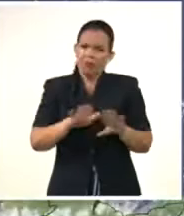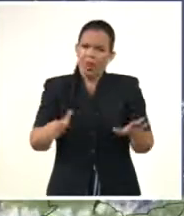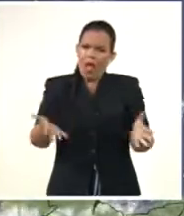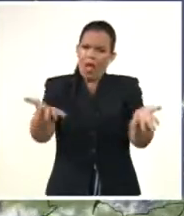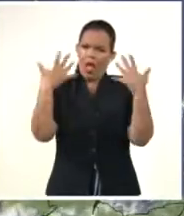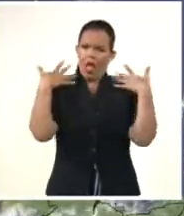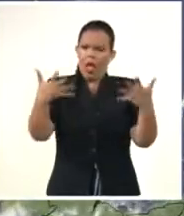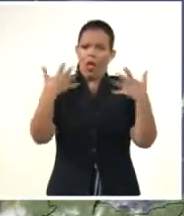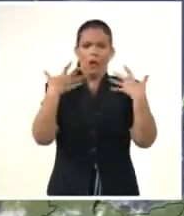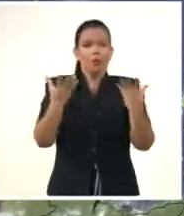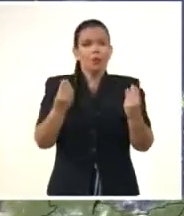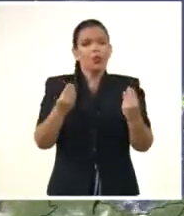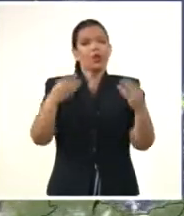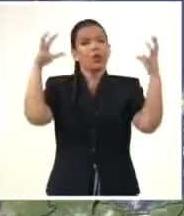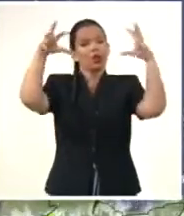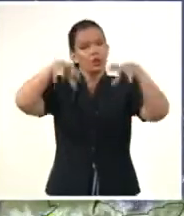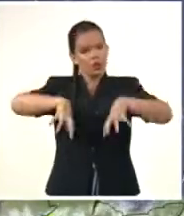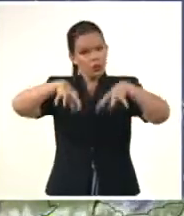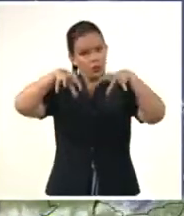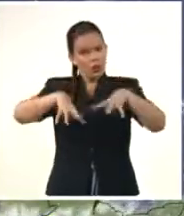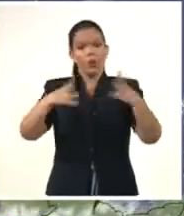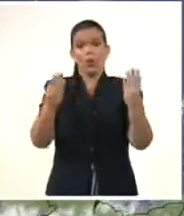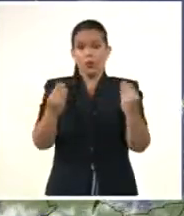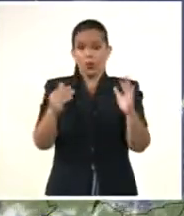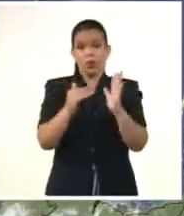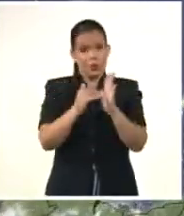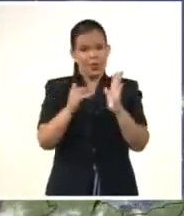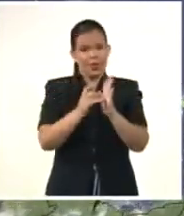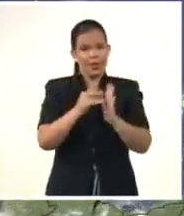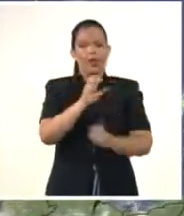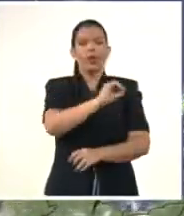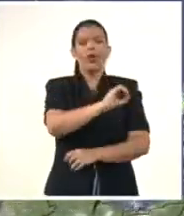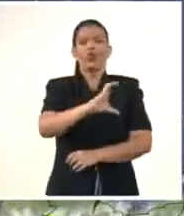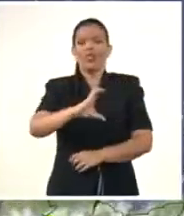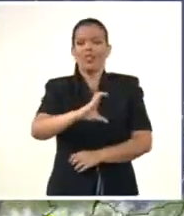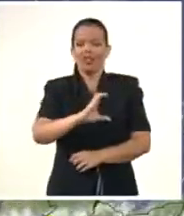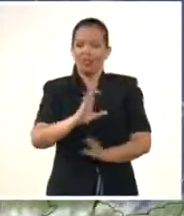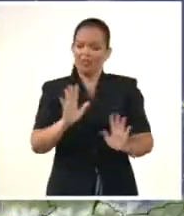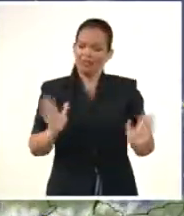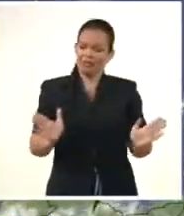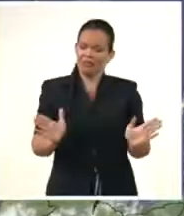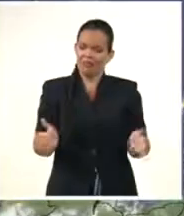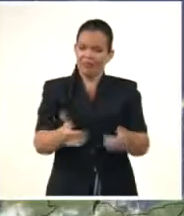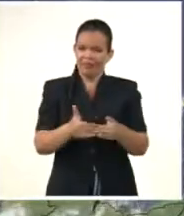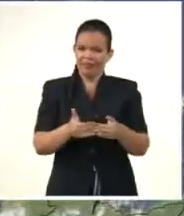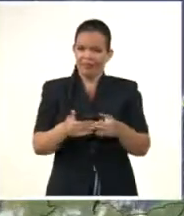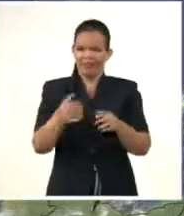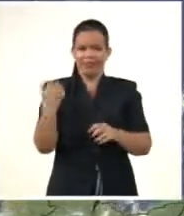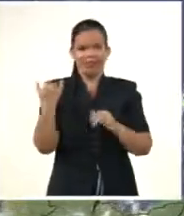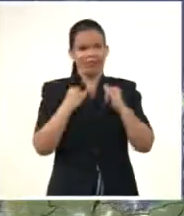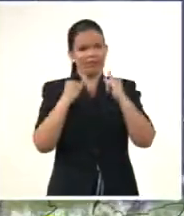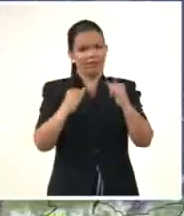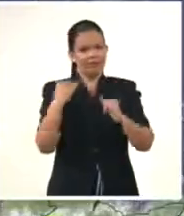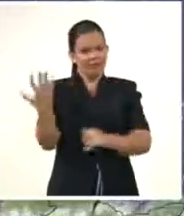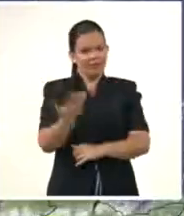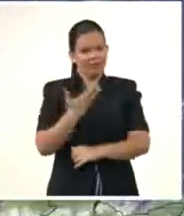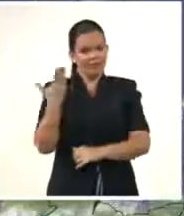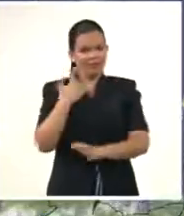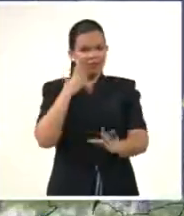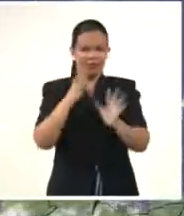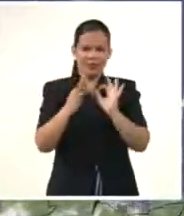con lluvias y tormentas eléctricas por la tarde en la región occidental. Hasta aquí el tiempo. Gracias por la compañía, cuídese mucho y tenga